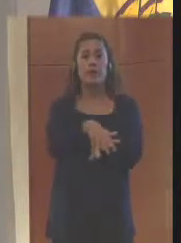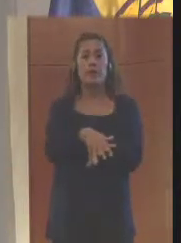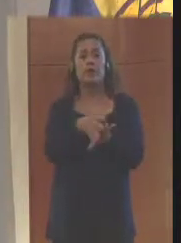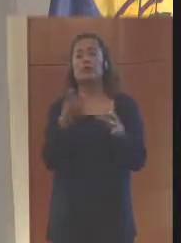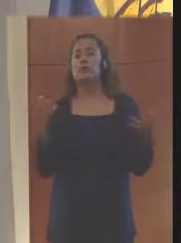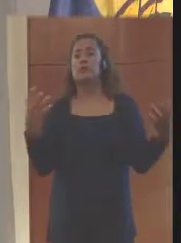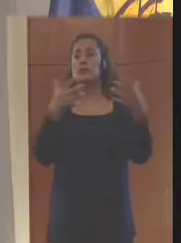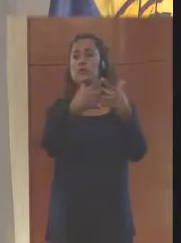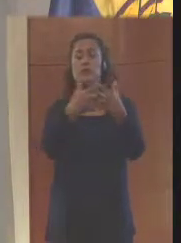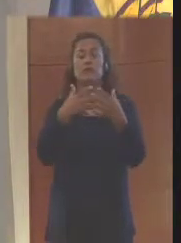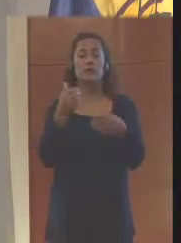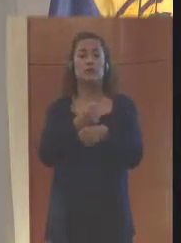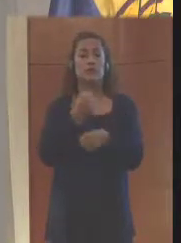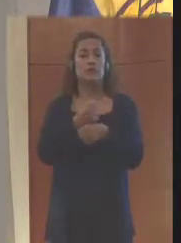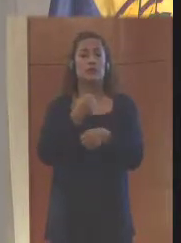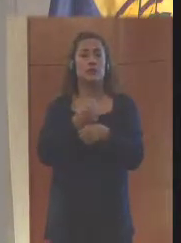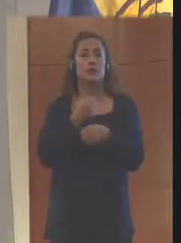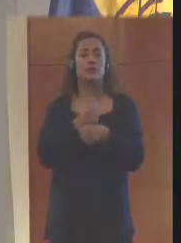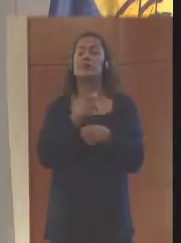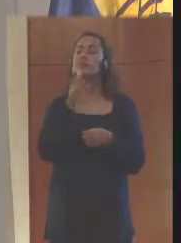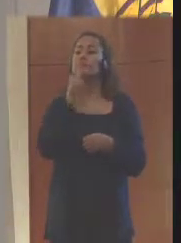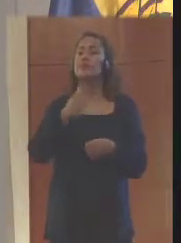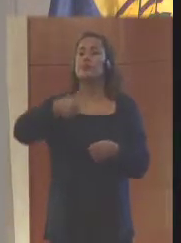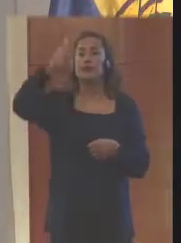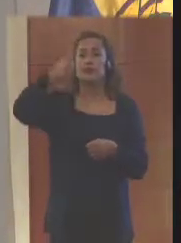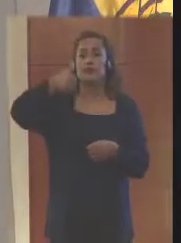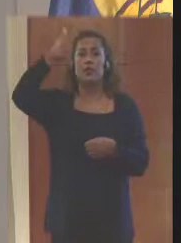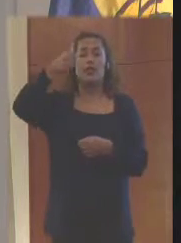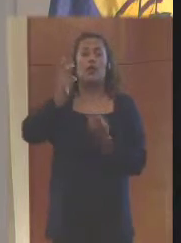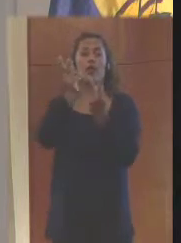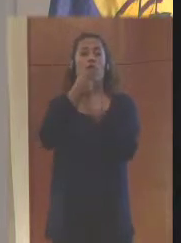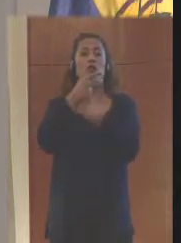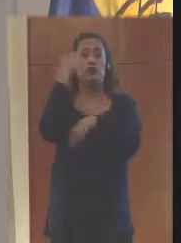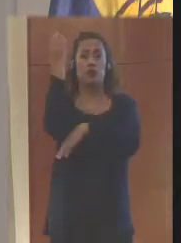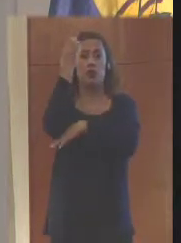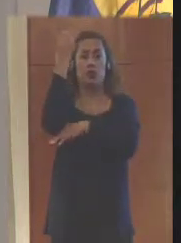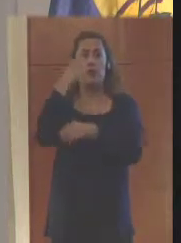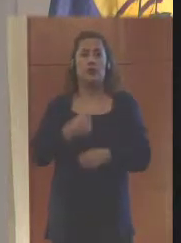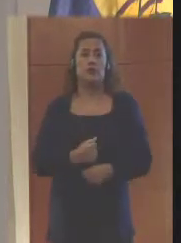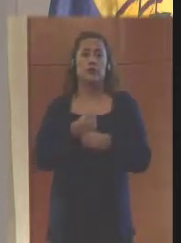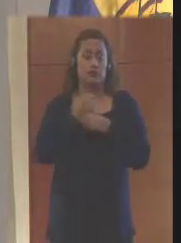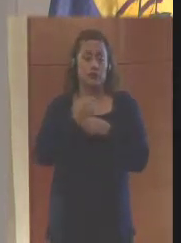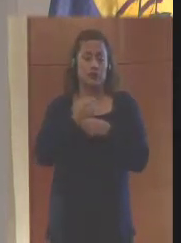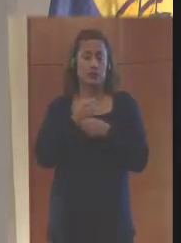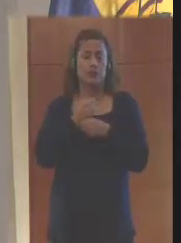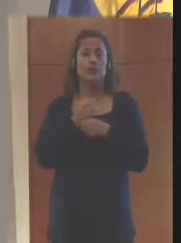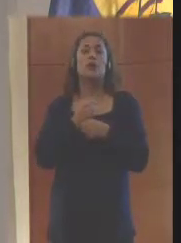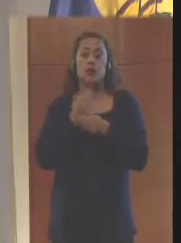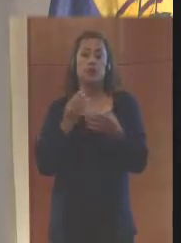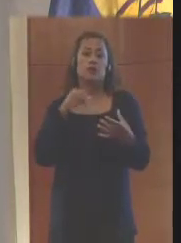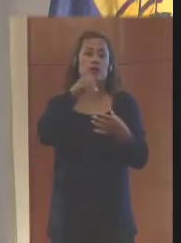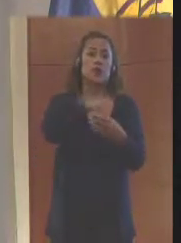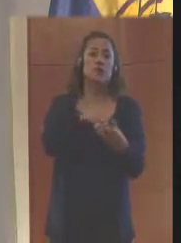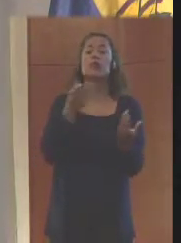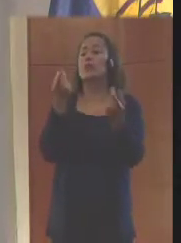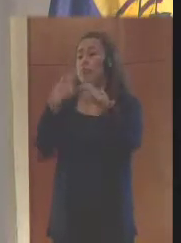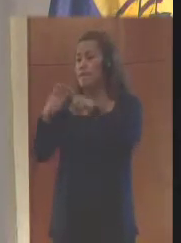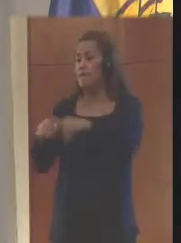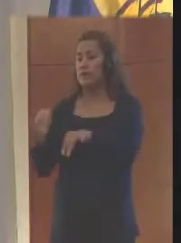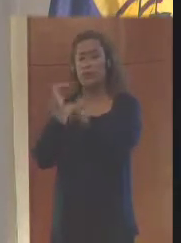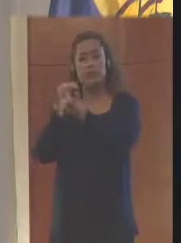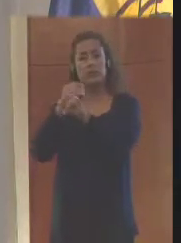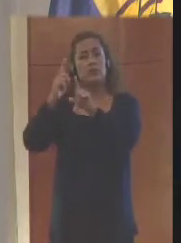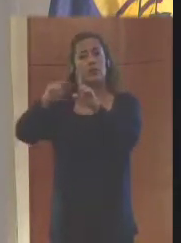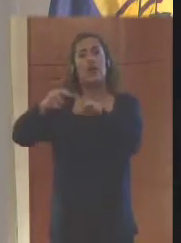Reducción de Riesgo se resalta la participación del Consejo Colombiano de Seguridad y de otras entidades de